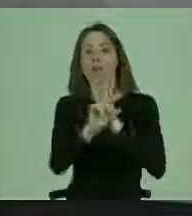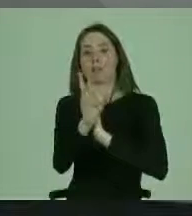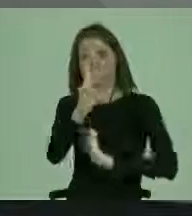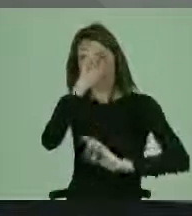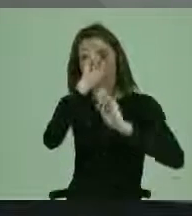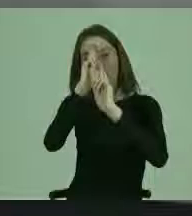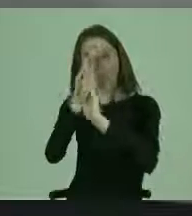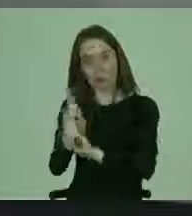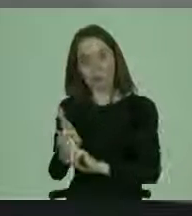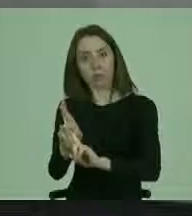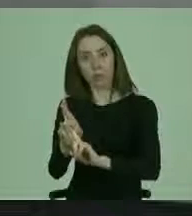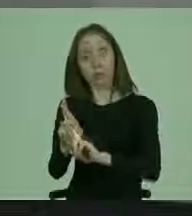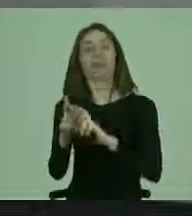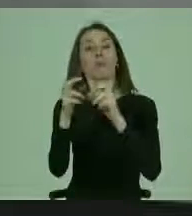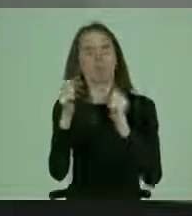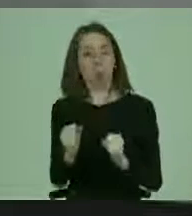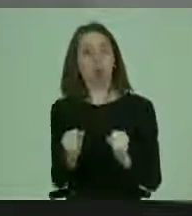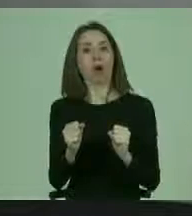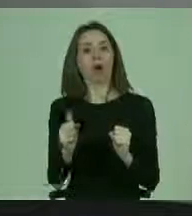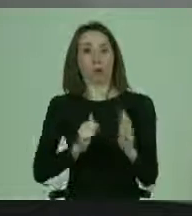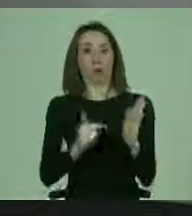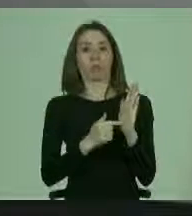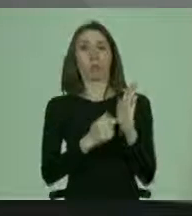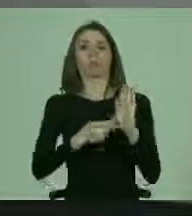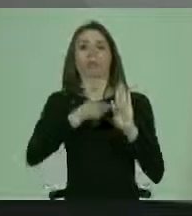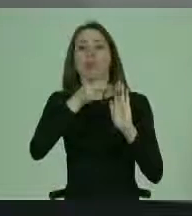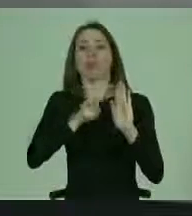y de la posibilidad de ejercer estos derechos.